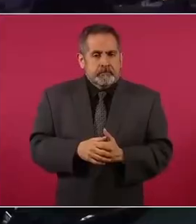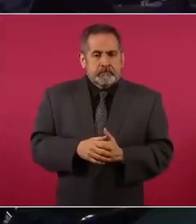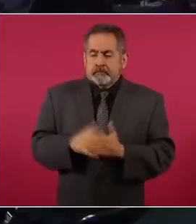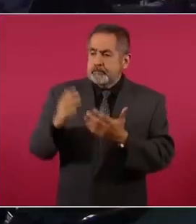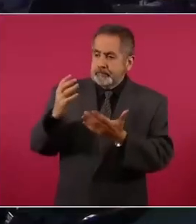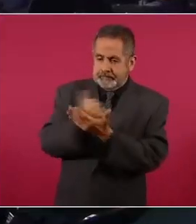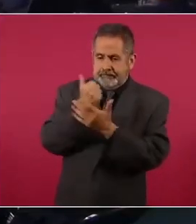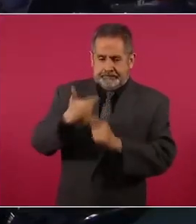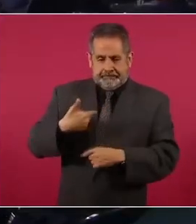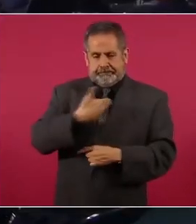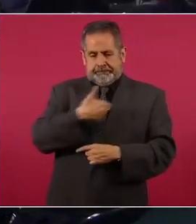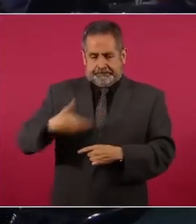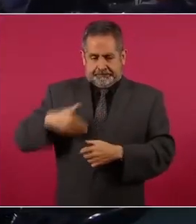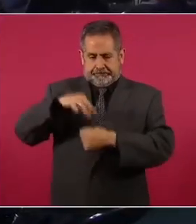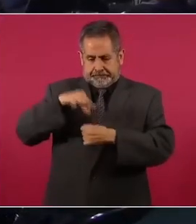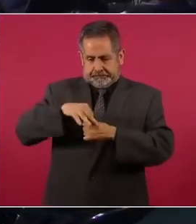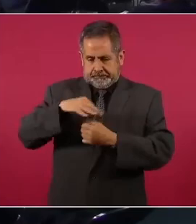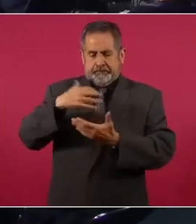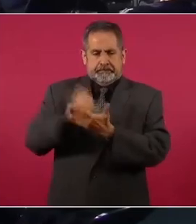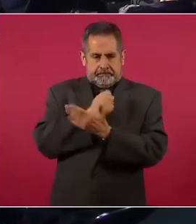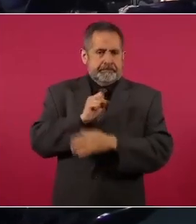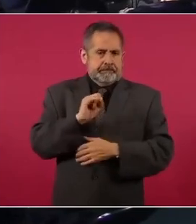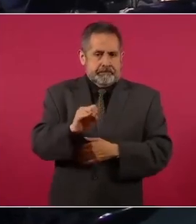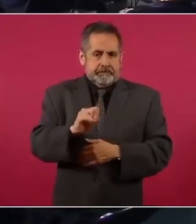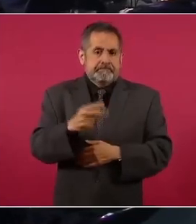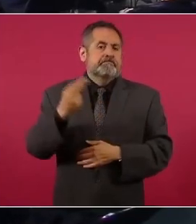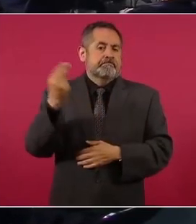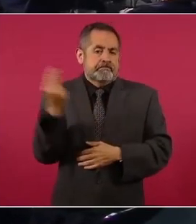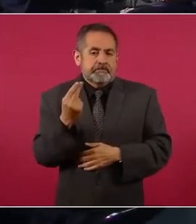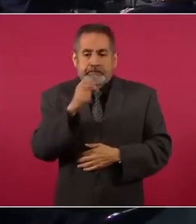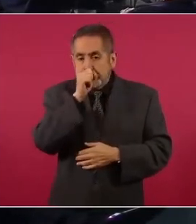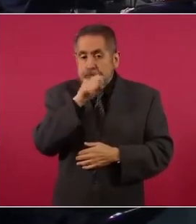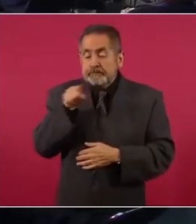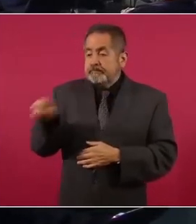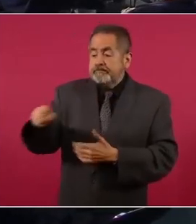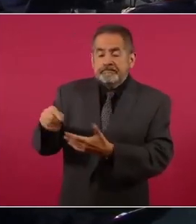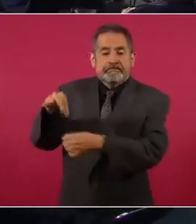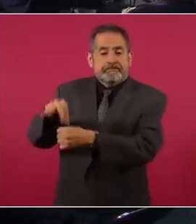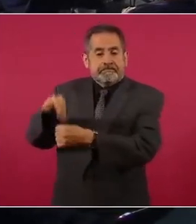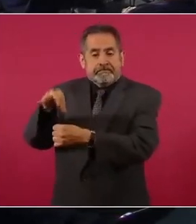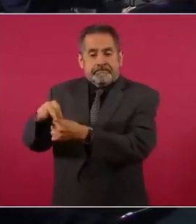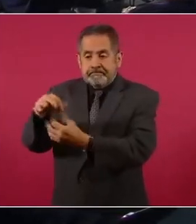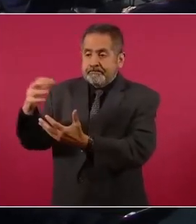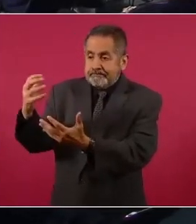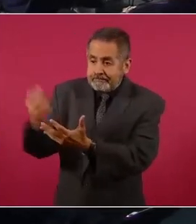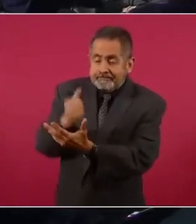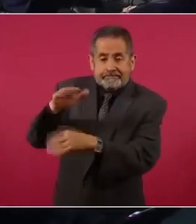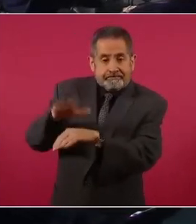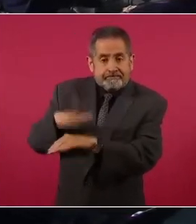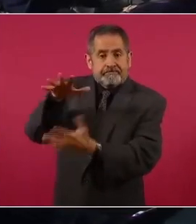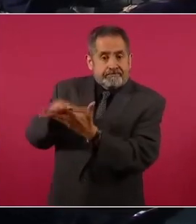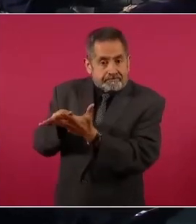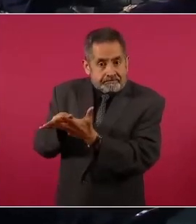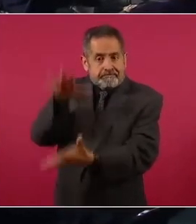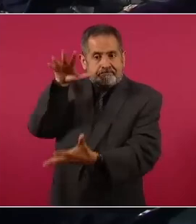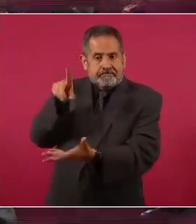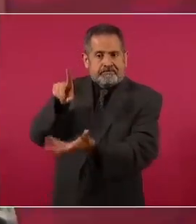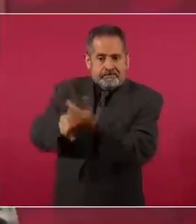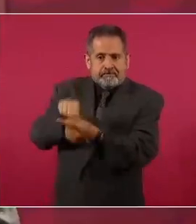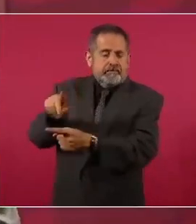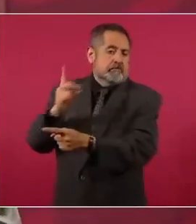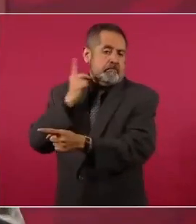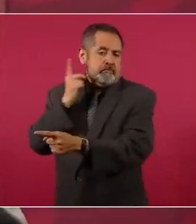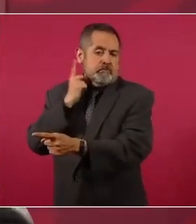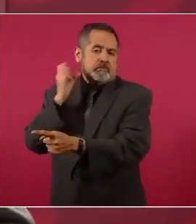ganar la presidencia, se requiere ganar la mayoría en el